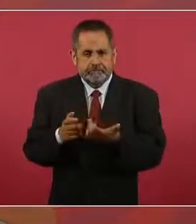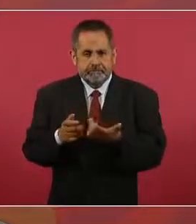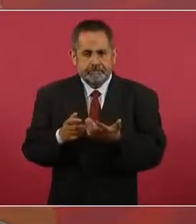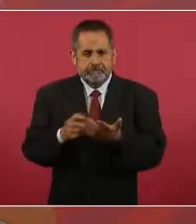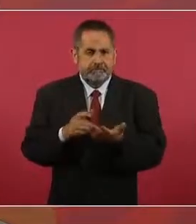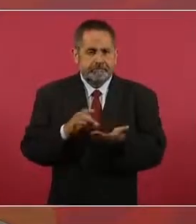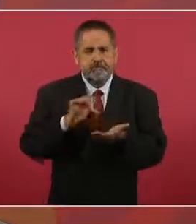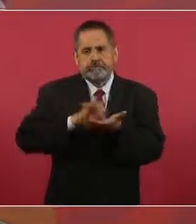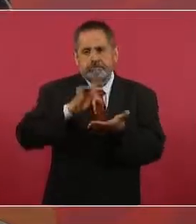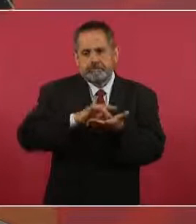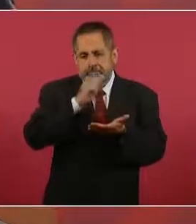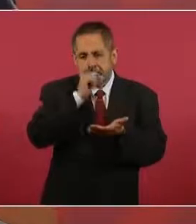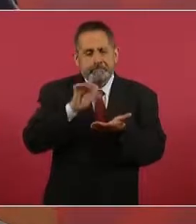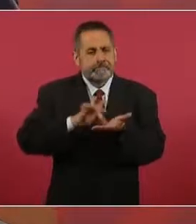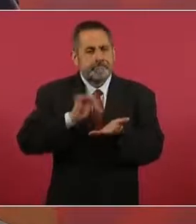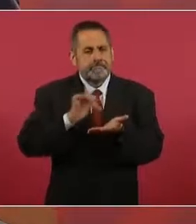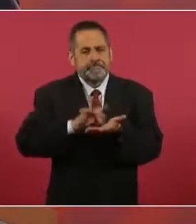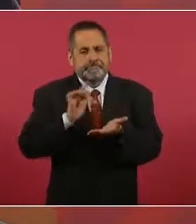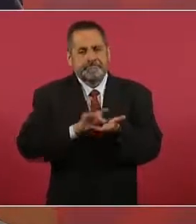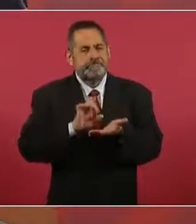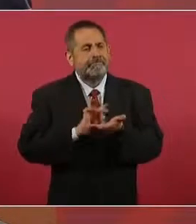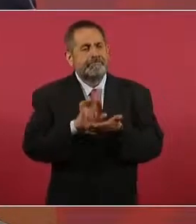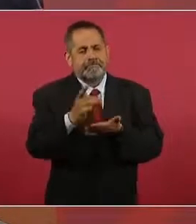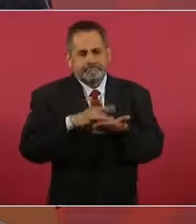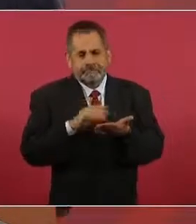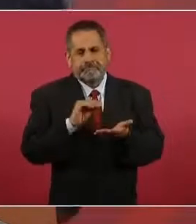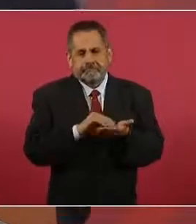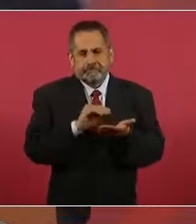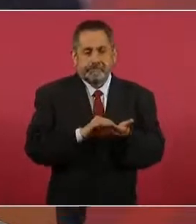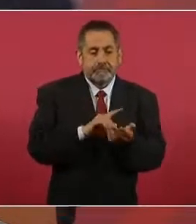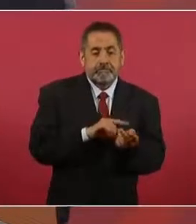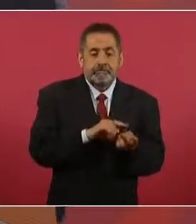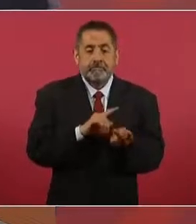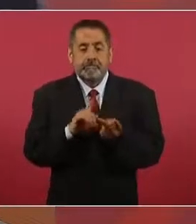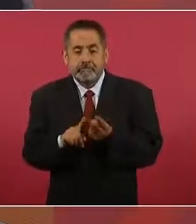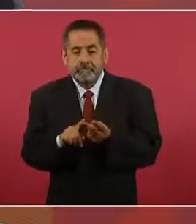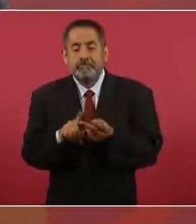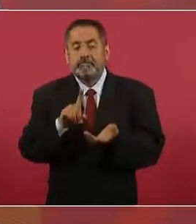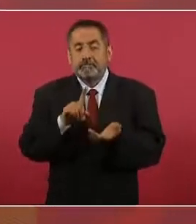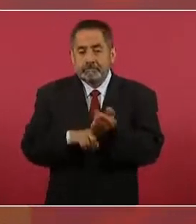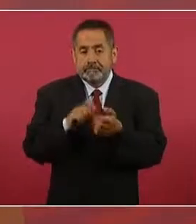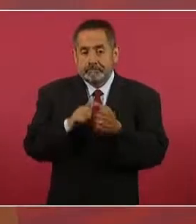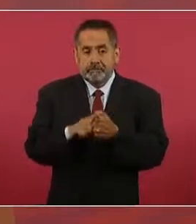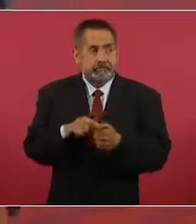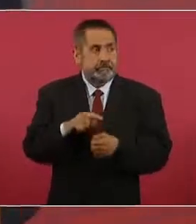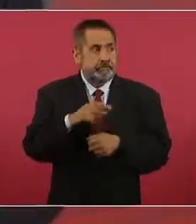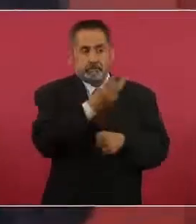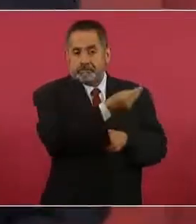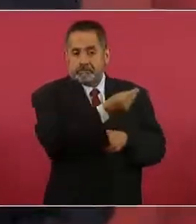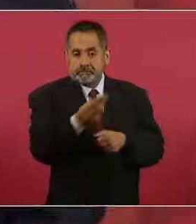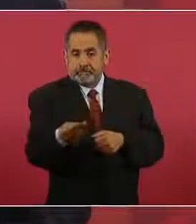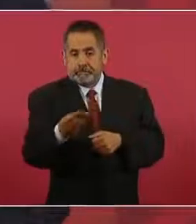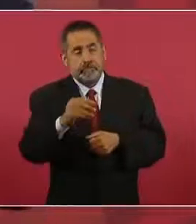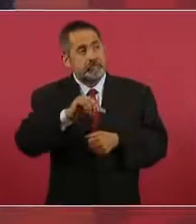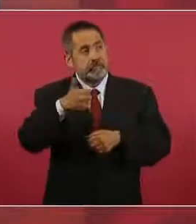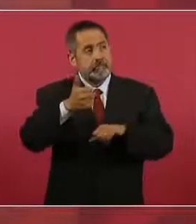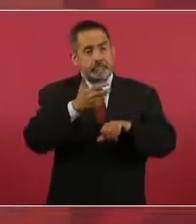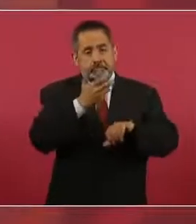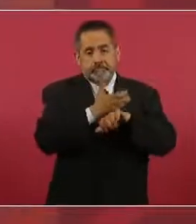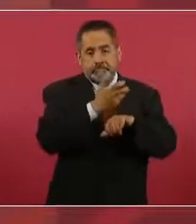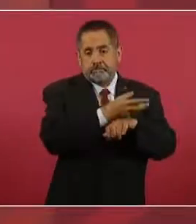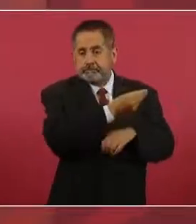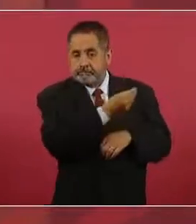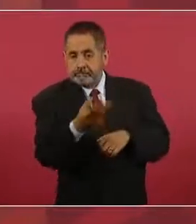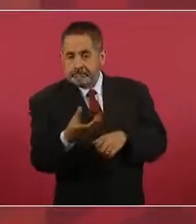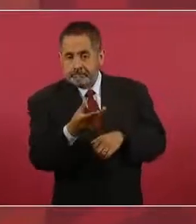telegramas, porque todavía. Pero ya Telecom ya está recibiendo también remesas y lo vamos a